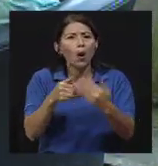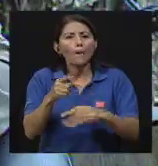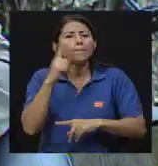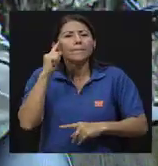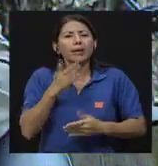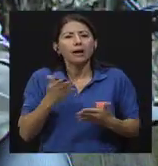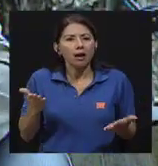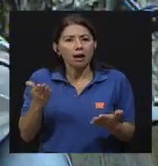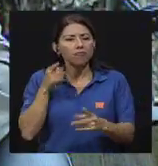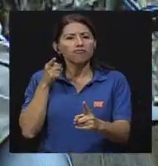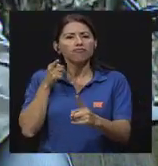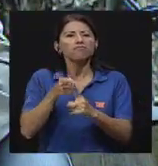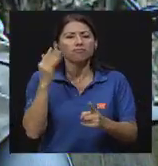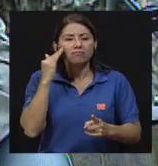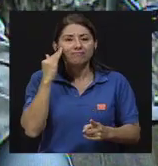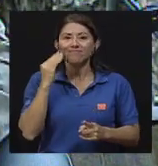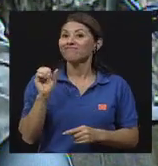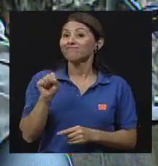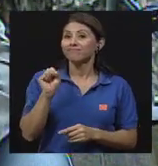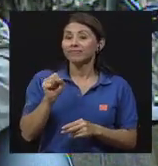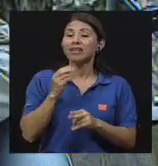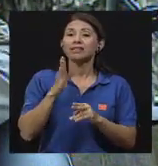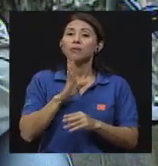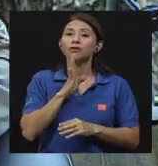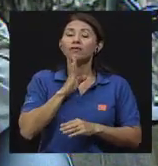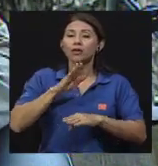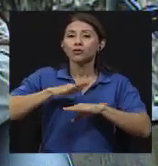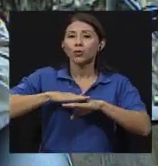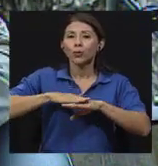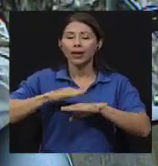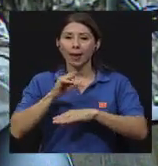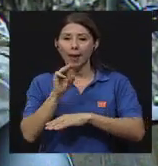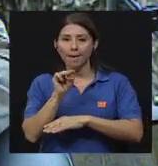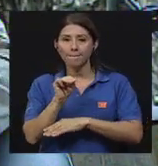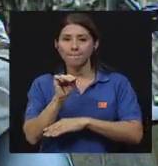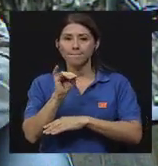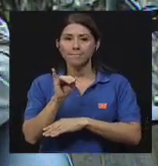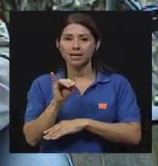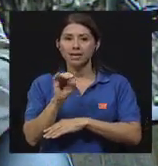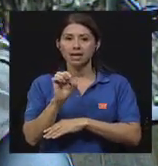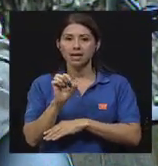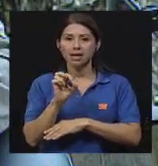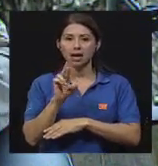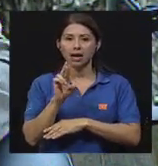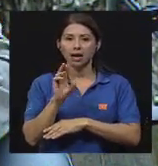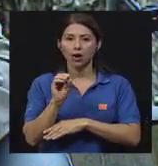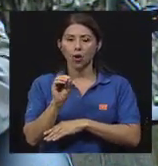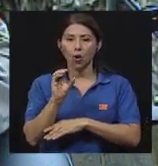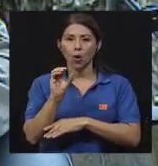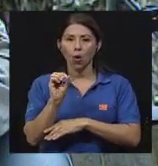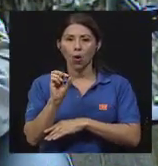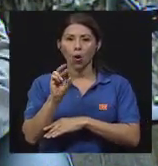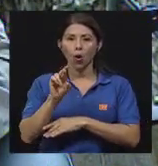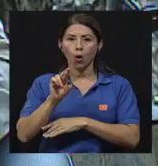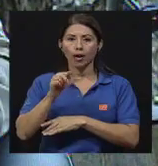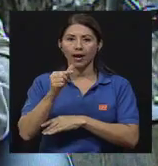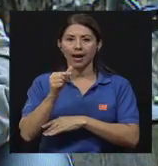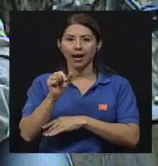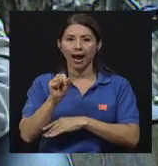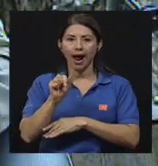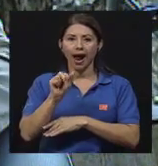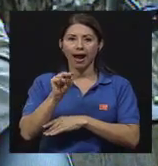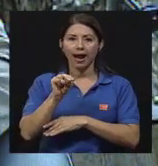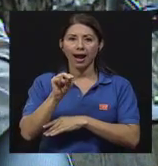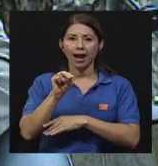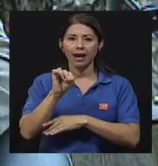situación. Y es que estamos hablando de microorganismos. Esos pequeños seres que no podemos ver a nuestro ojo, pero que están